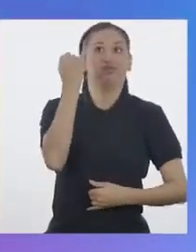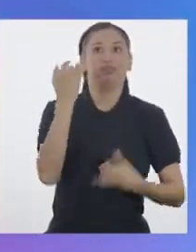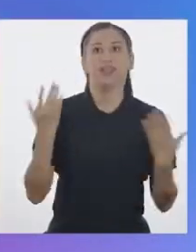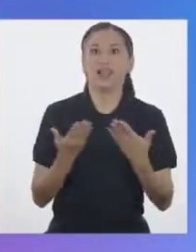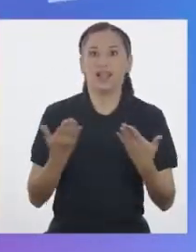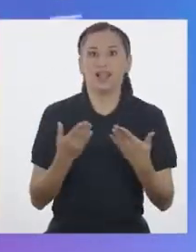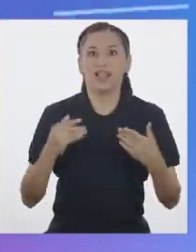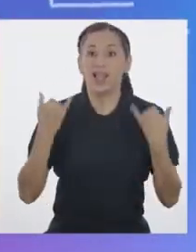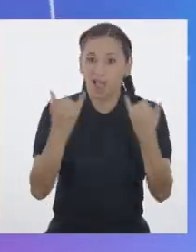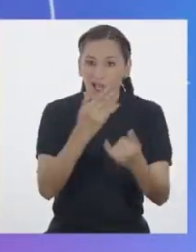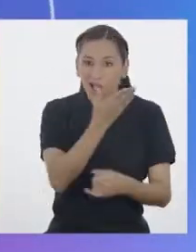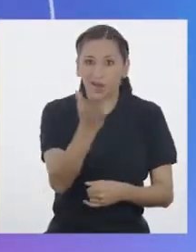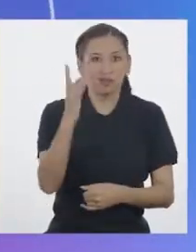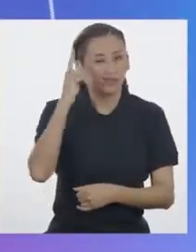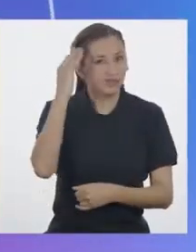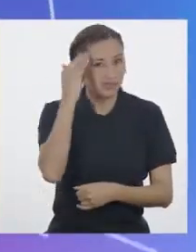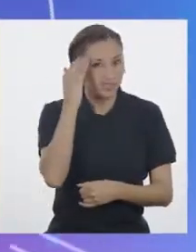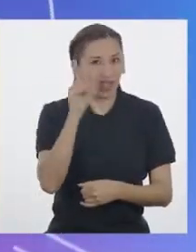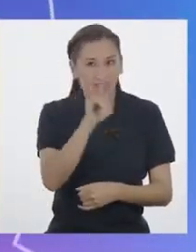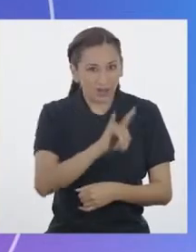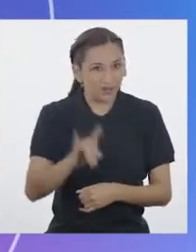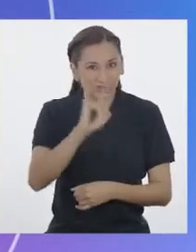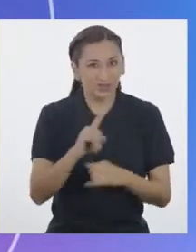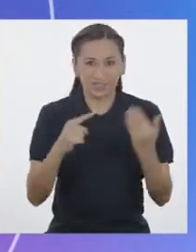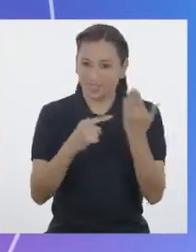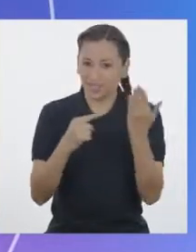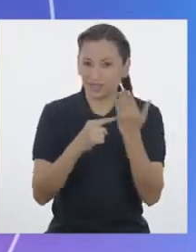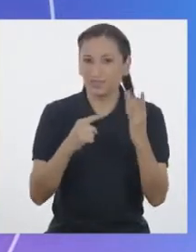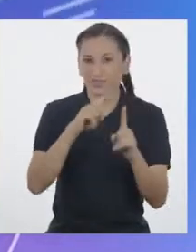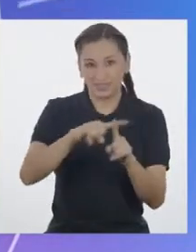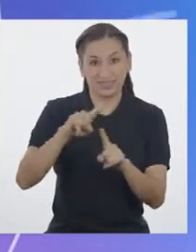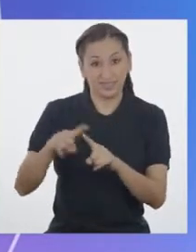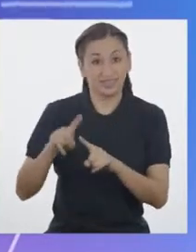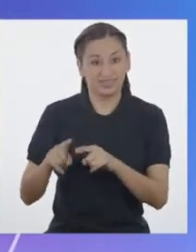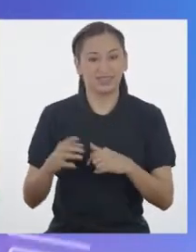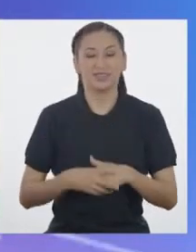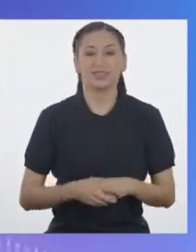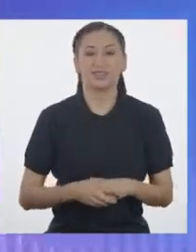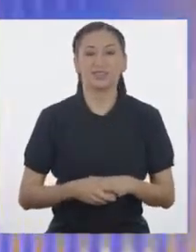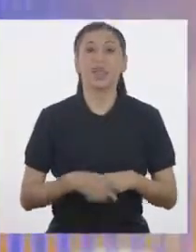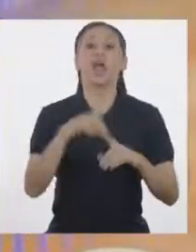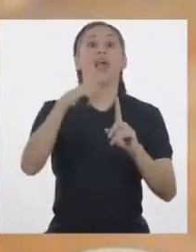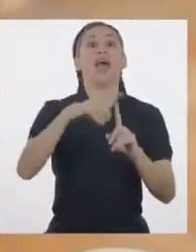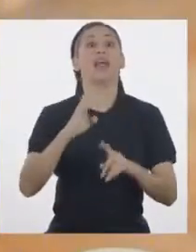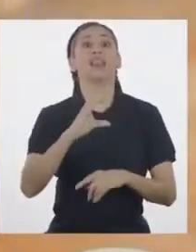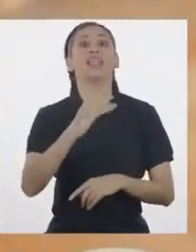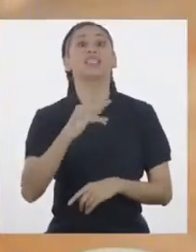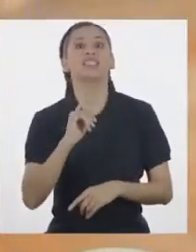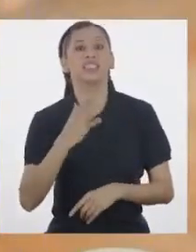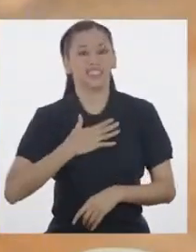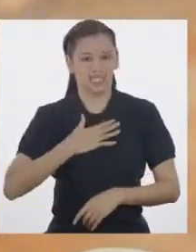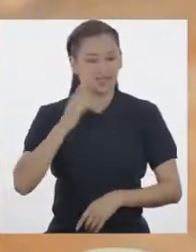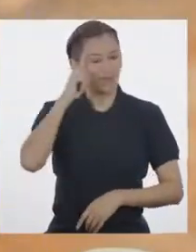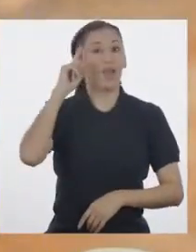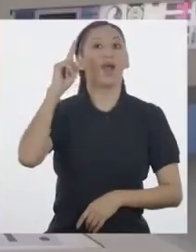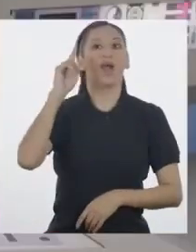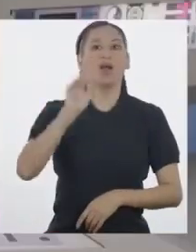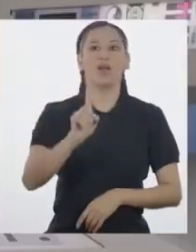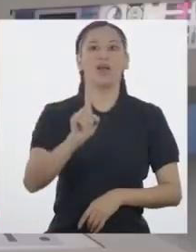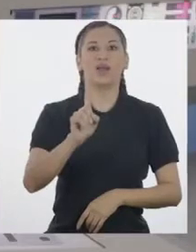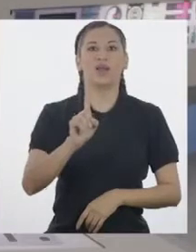comunicación que hoy conocemos y utilizamos. ¡Teche! ¡Tengo una!